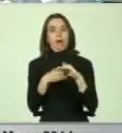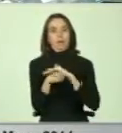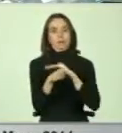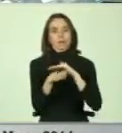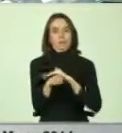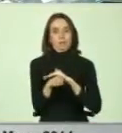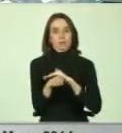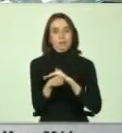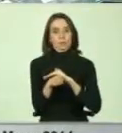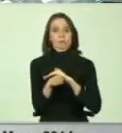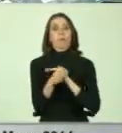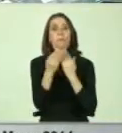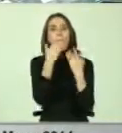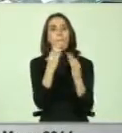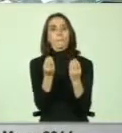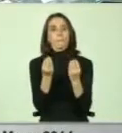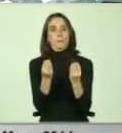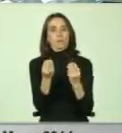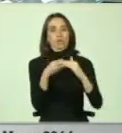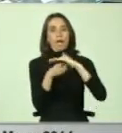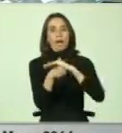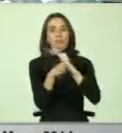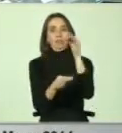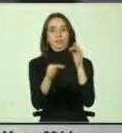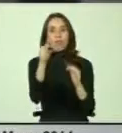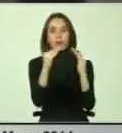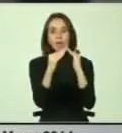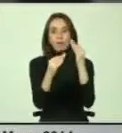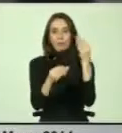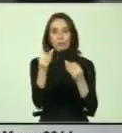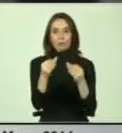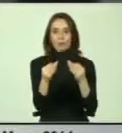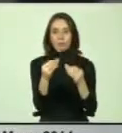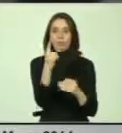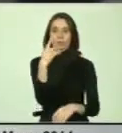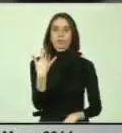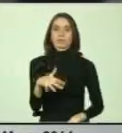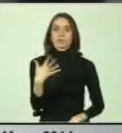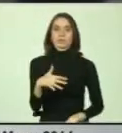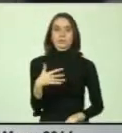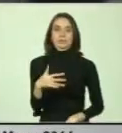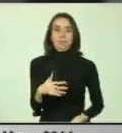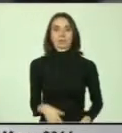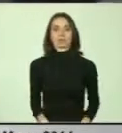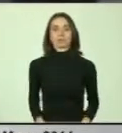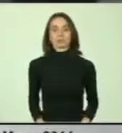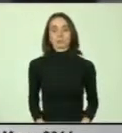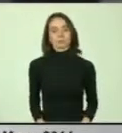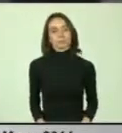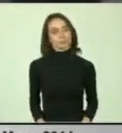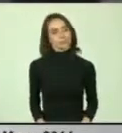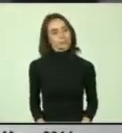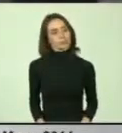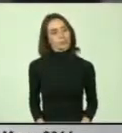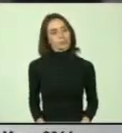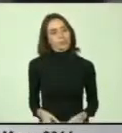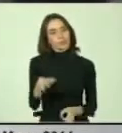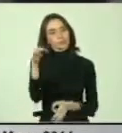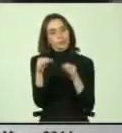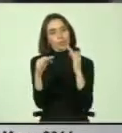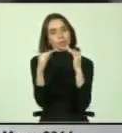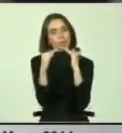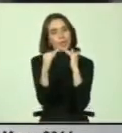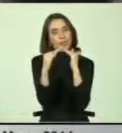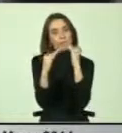Con el objeto de mejorar el acceso a los tribunales de justicia, que es esencial. Normalmente los tribunales se